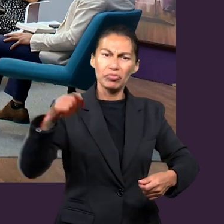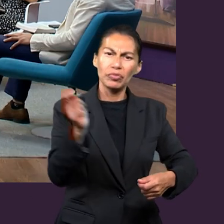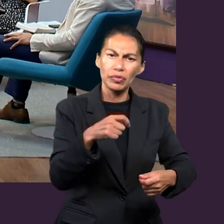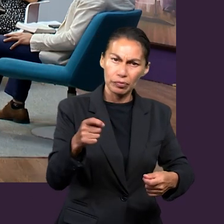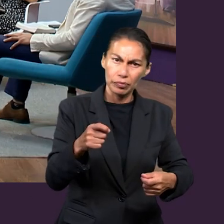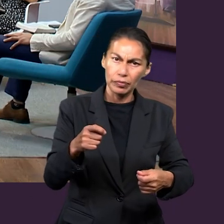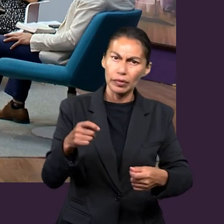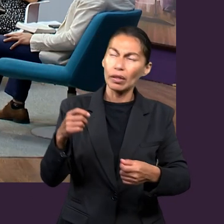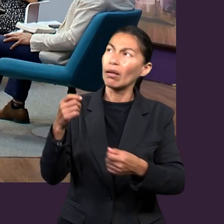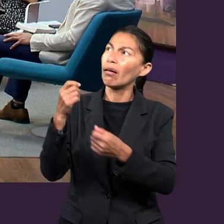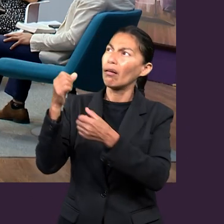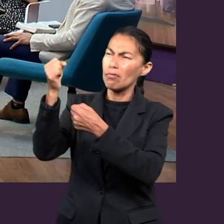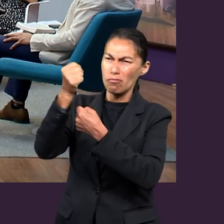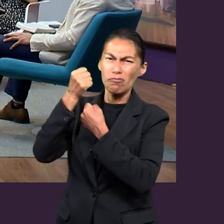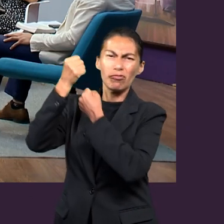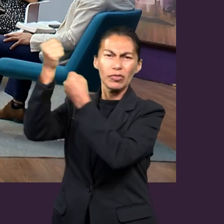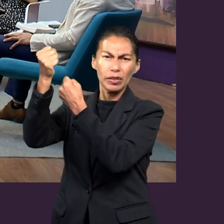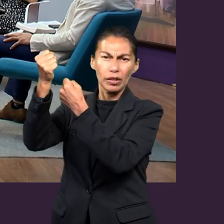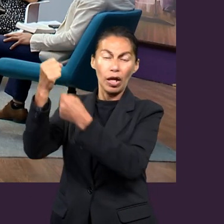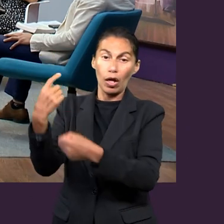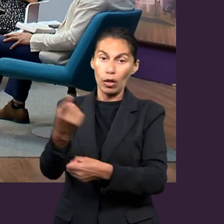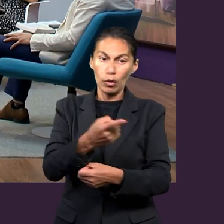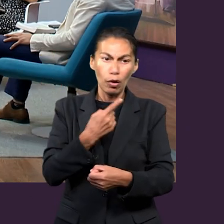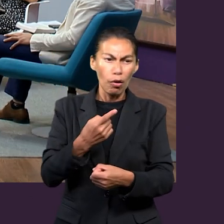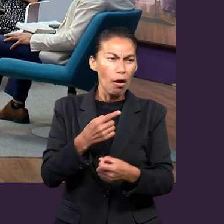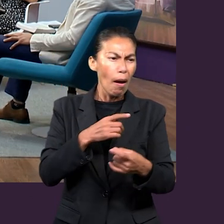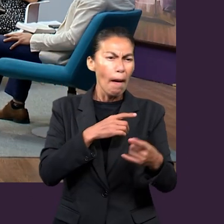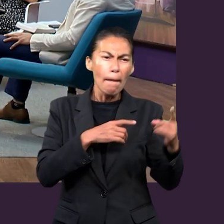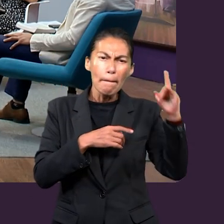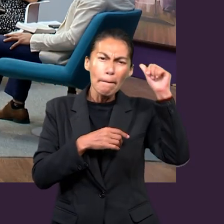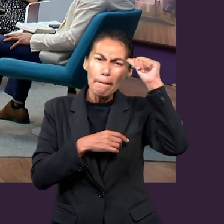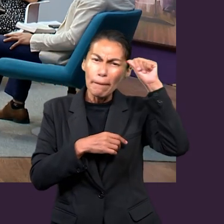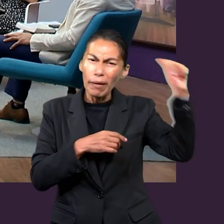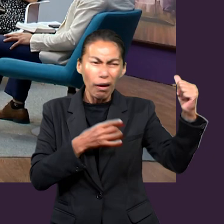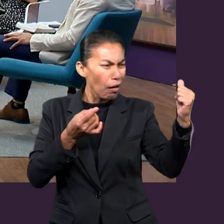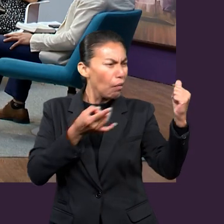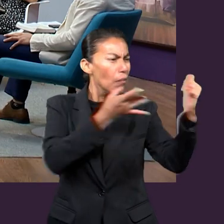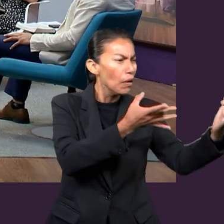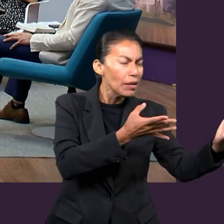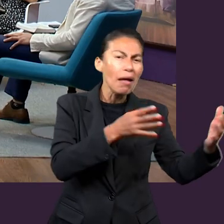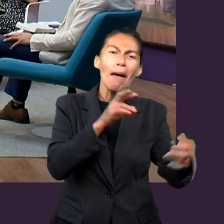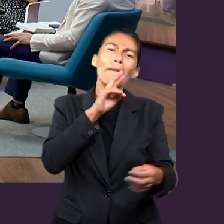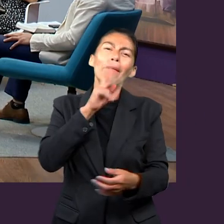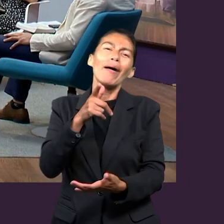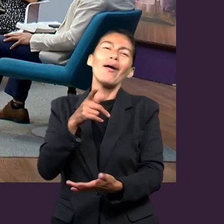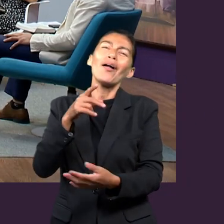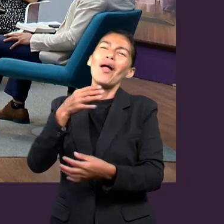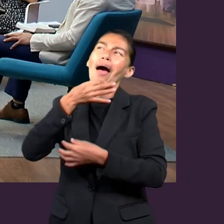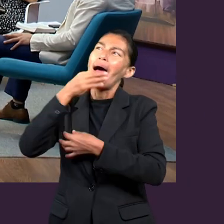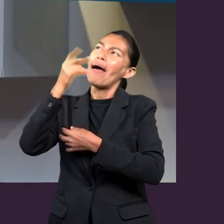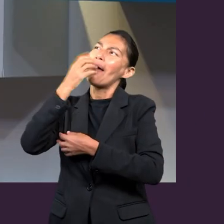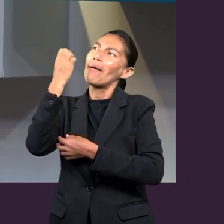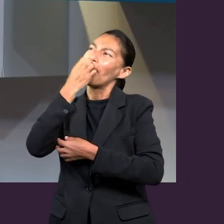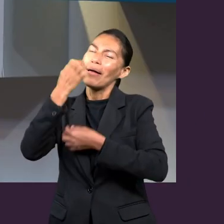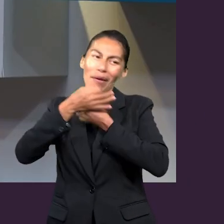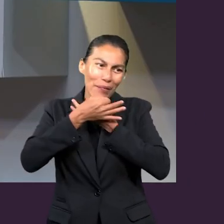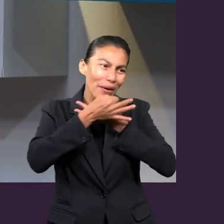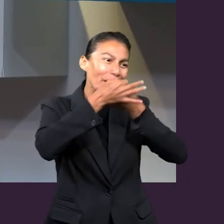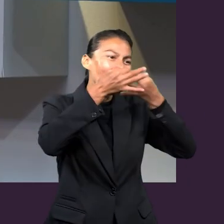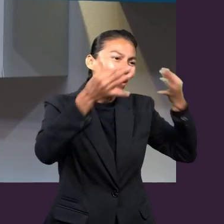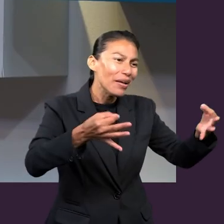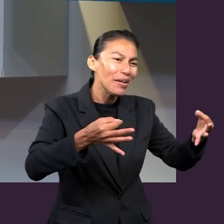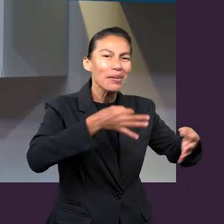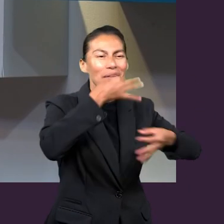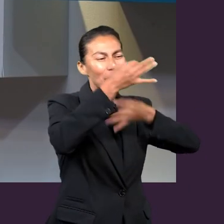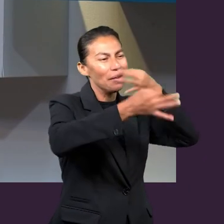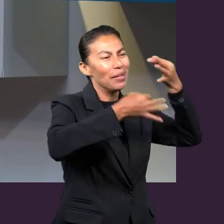su fortaleza. tercero la mejor manera de luchar contra el pecado es la predicación del Evangelio. ¿Os parece?